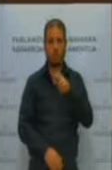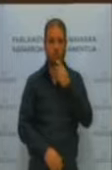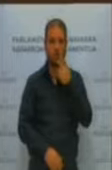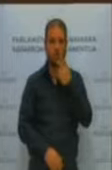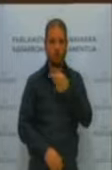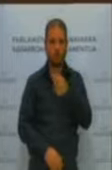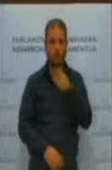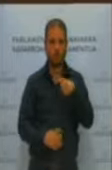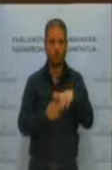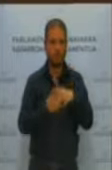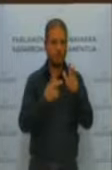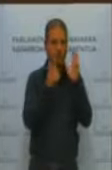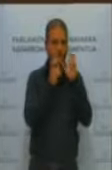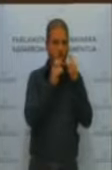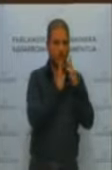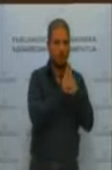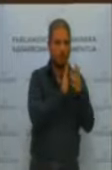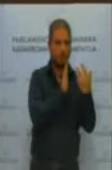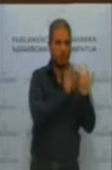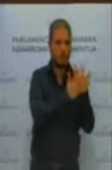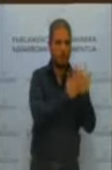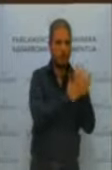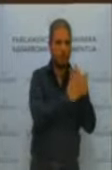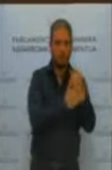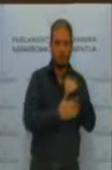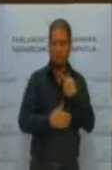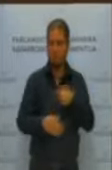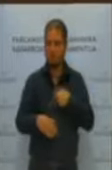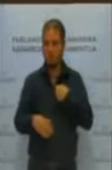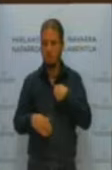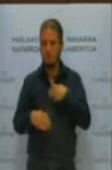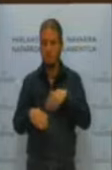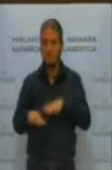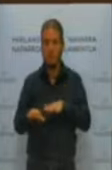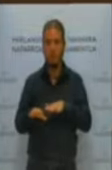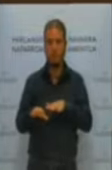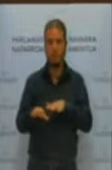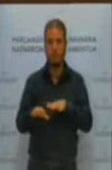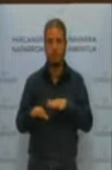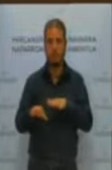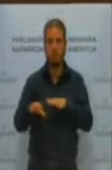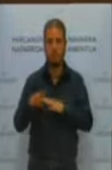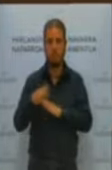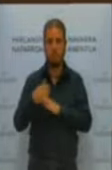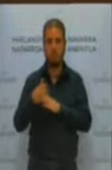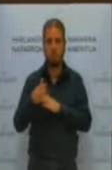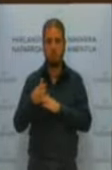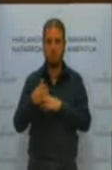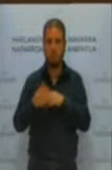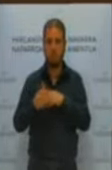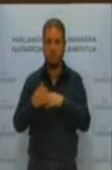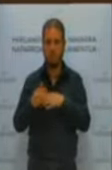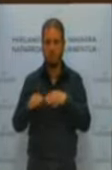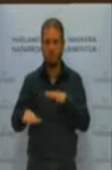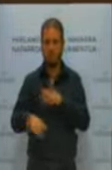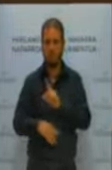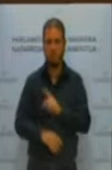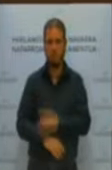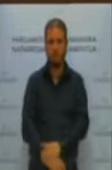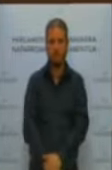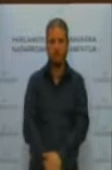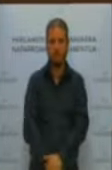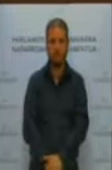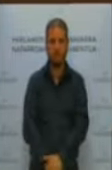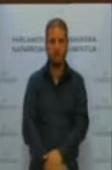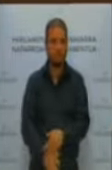el que usted escribe, pues se queda paralizado y dice, bueno, pues no voy a actuar. Eso es como